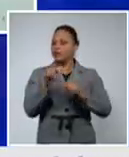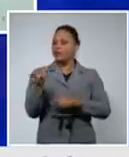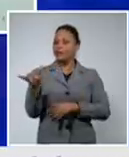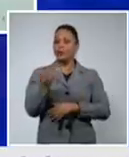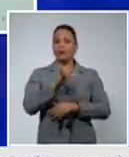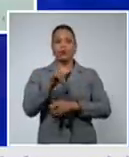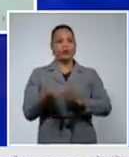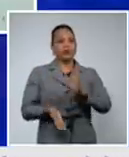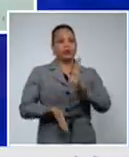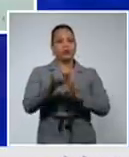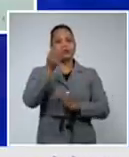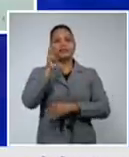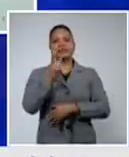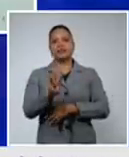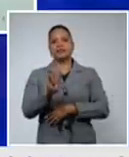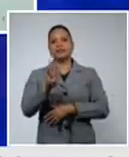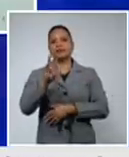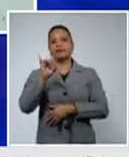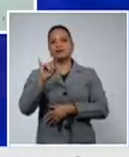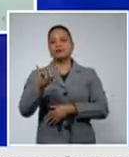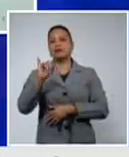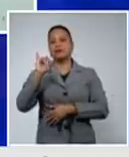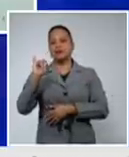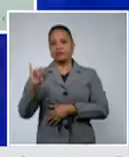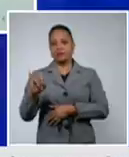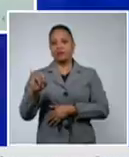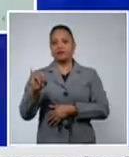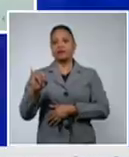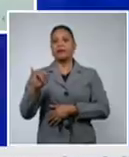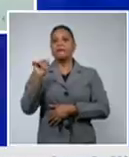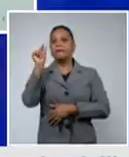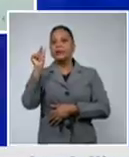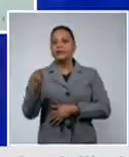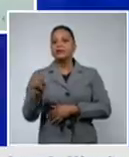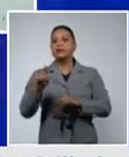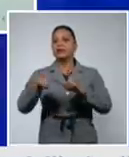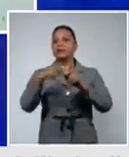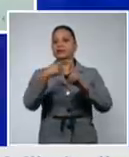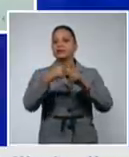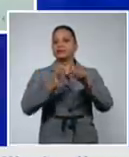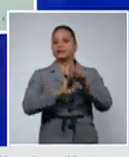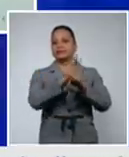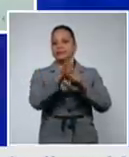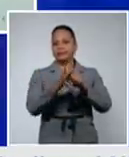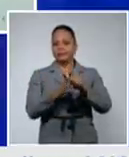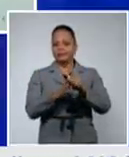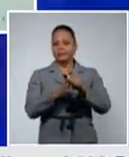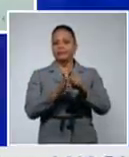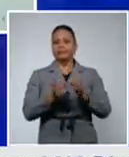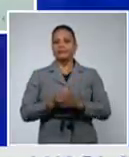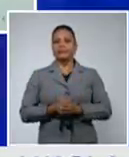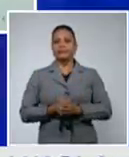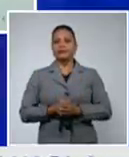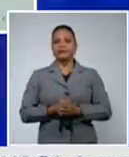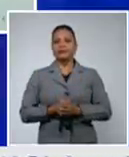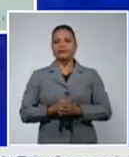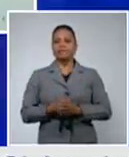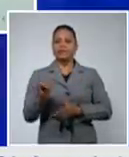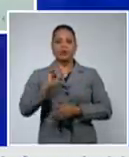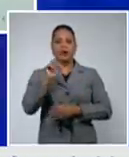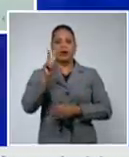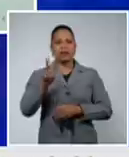elevada 366 casos autóctonos como ocurre desde hace más de dos meses